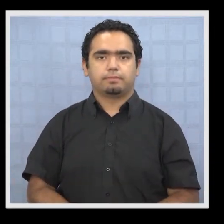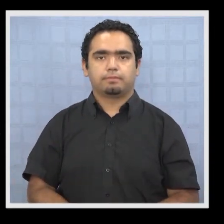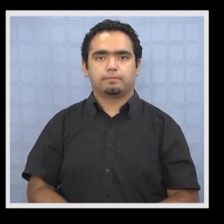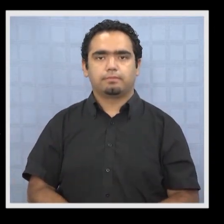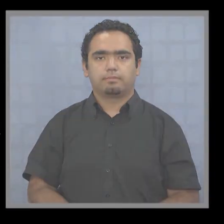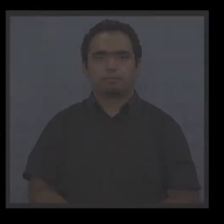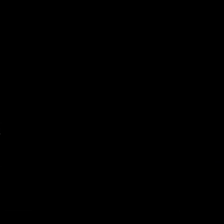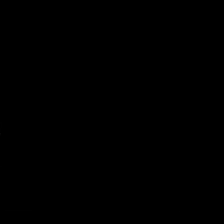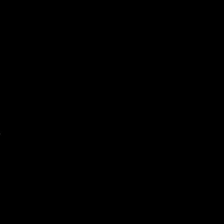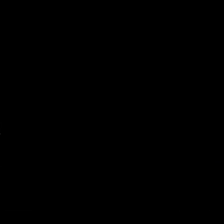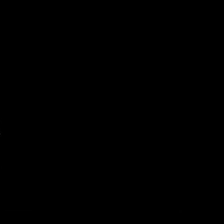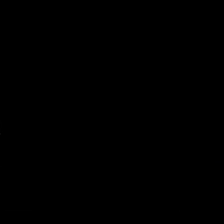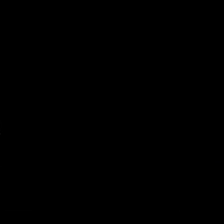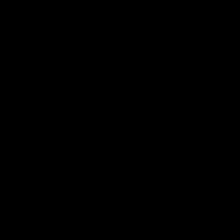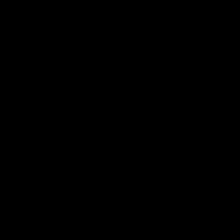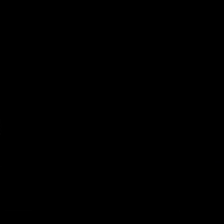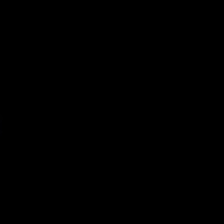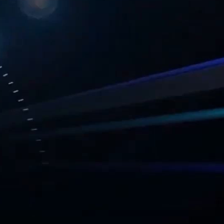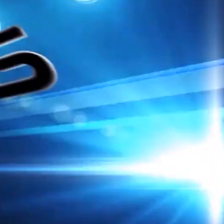Gracias por ver el